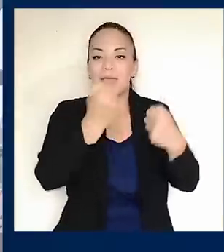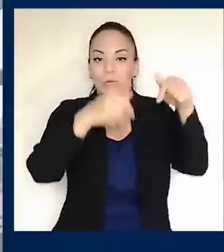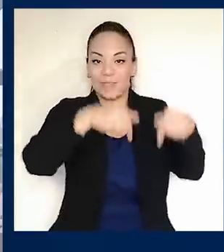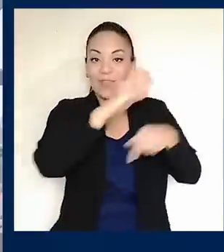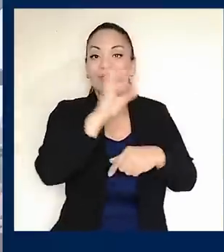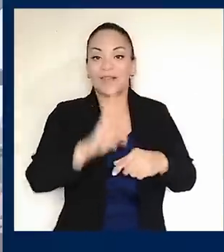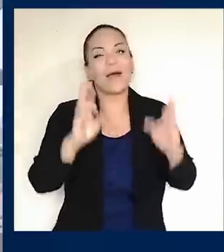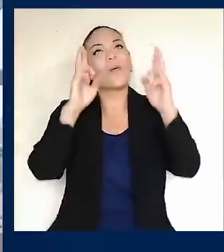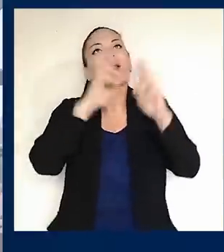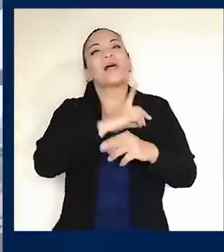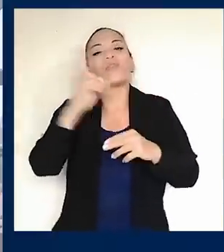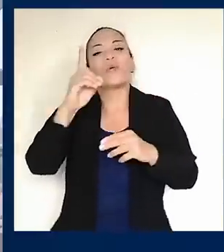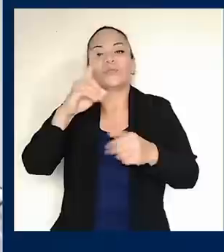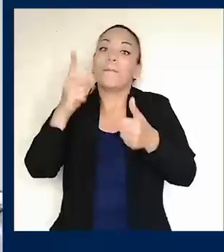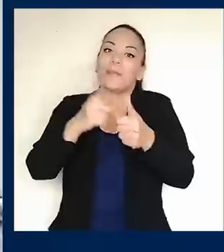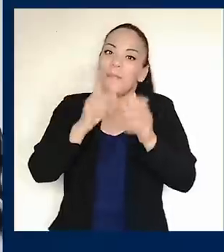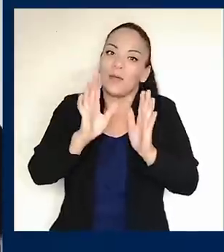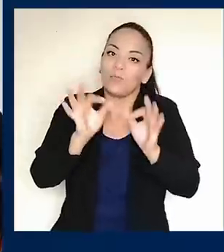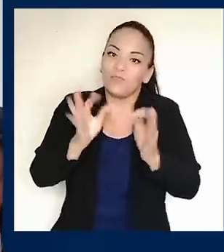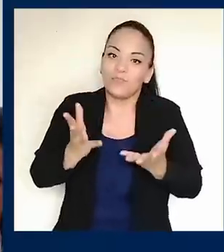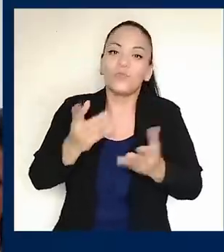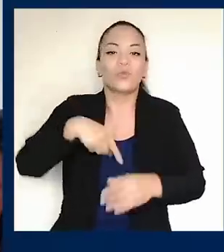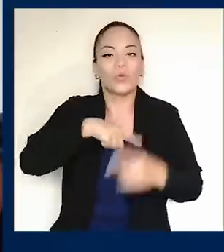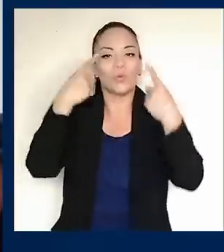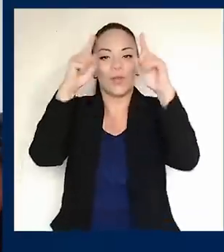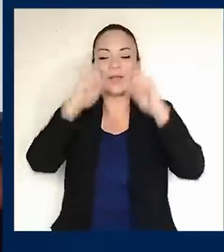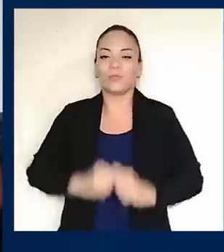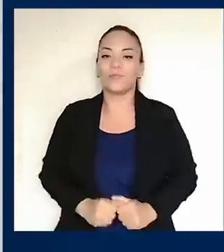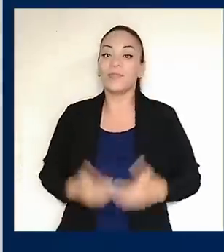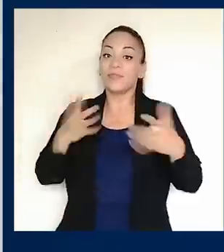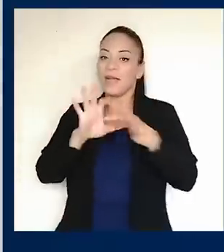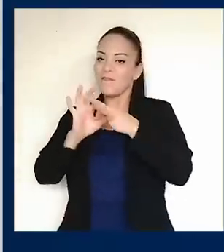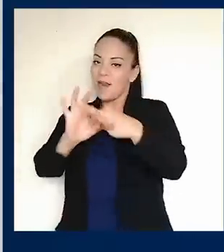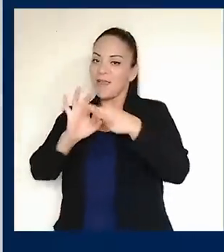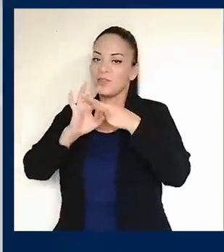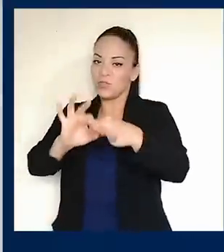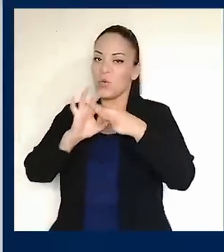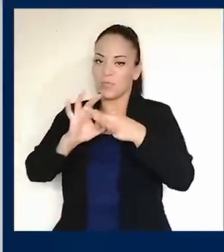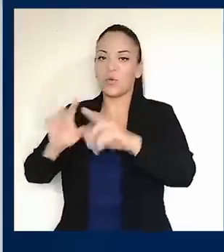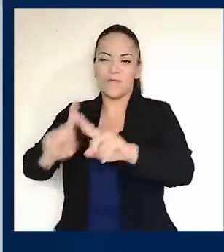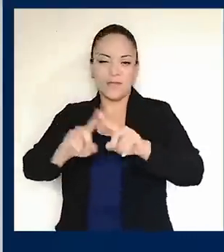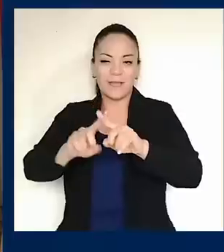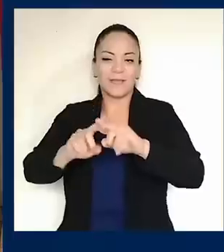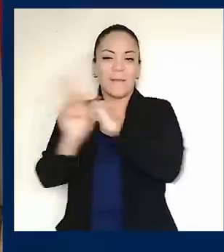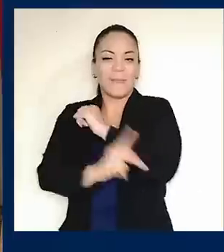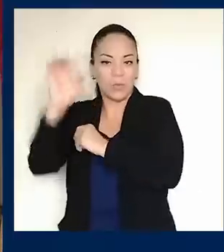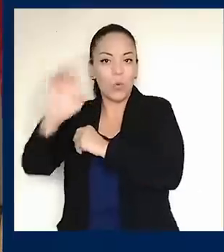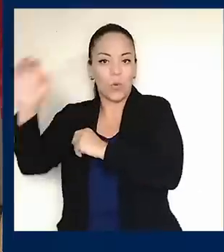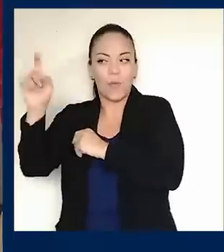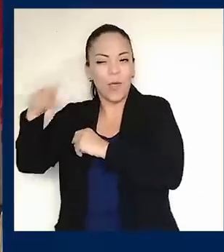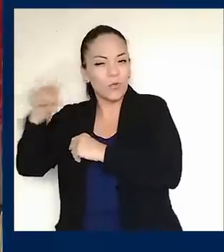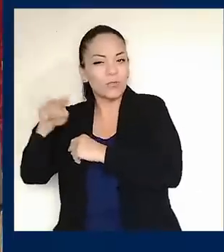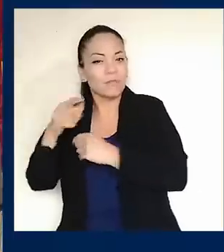primero lo vamos a lograr. Hemos fortalecido relaciones diplomáticas y económicas con países europeos que